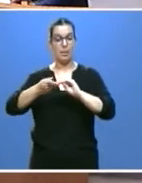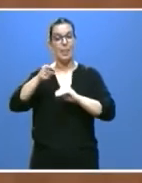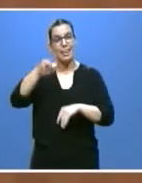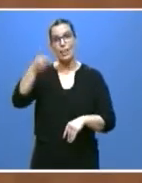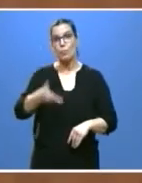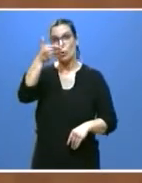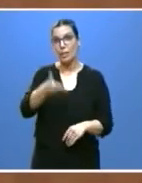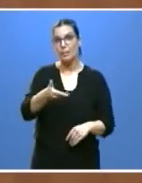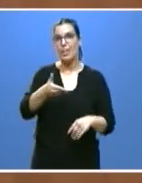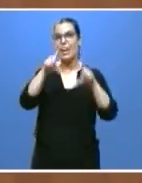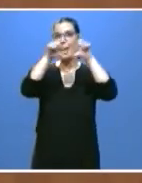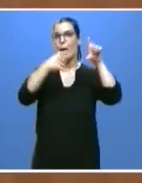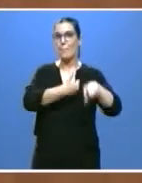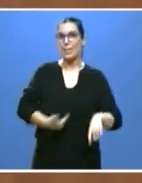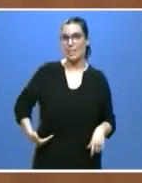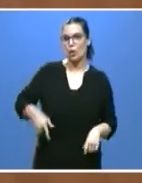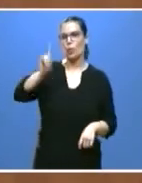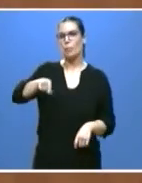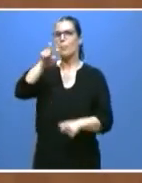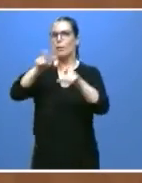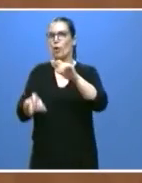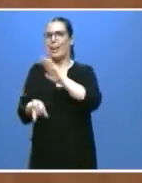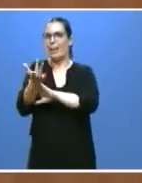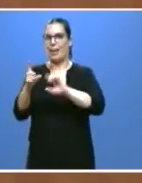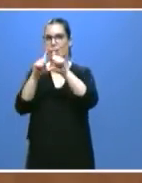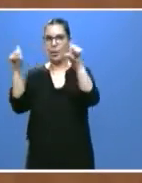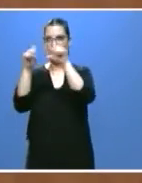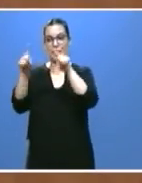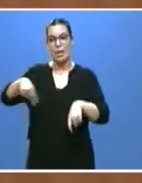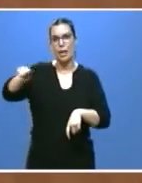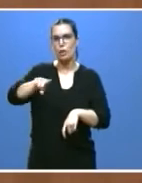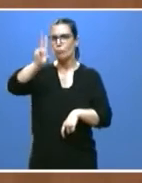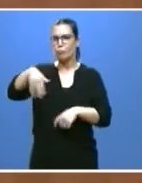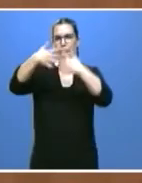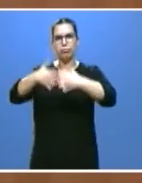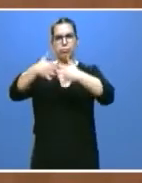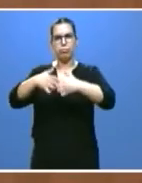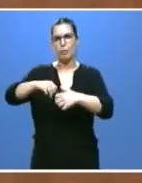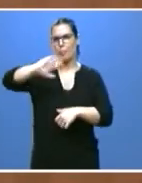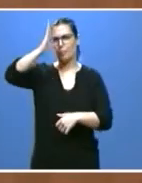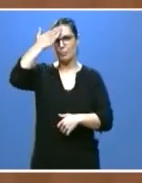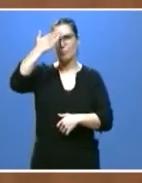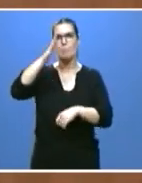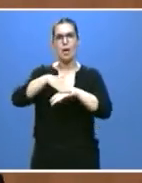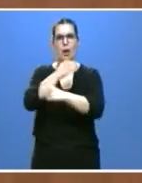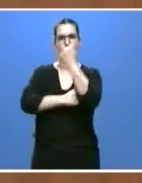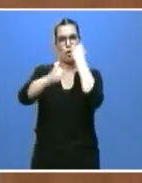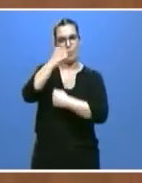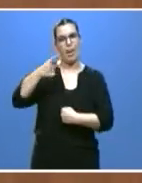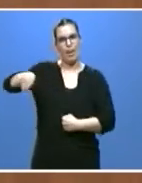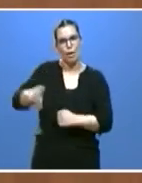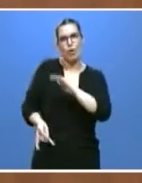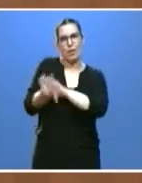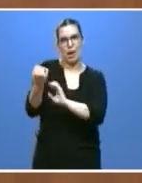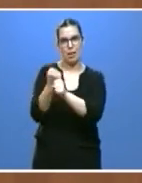empresarios y nuestros emprendedores, como principales motores de la economía y auténticos creadores de empleo.